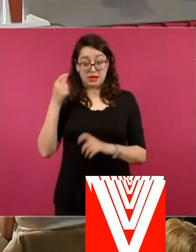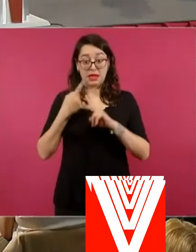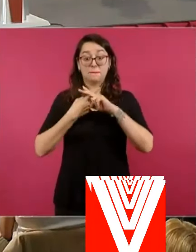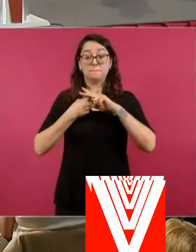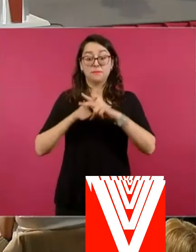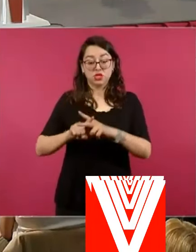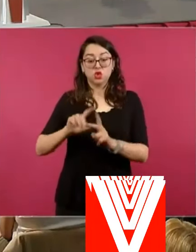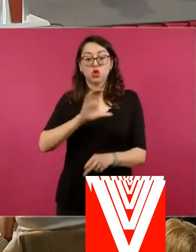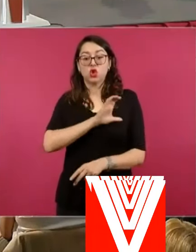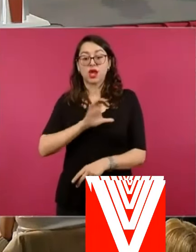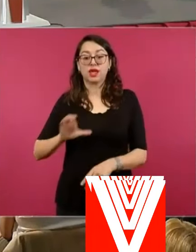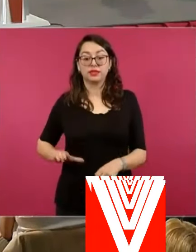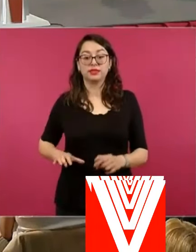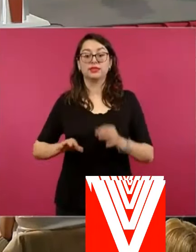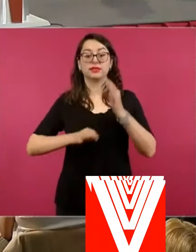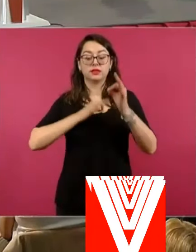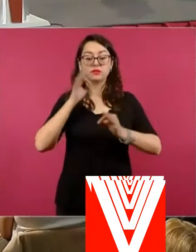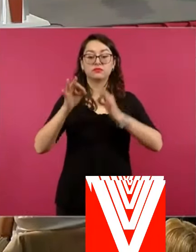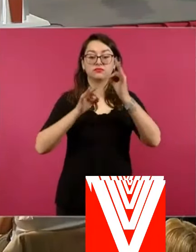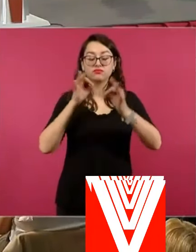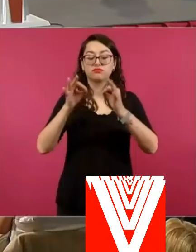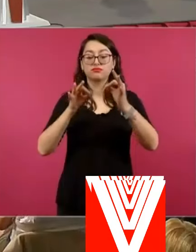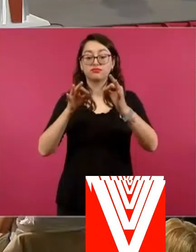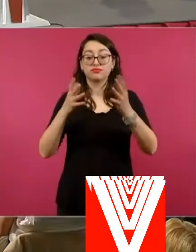Y el asesinato fue ayer,